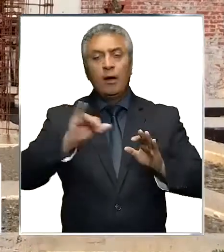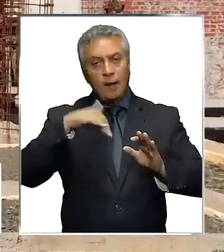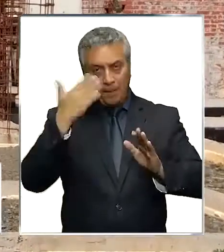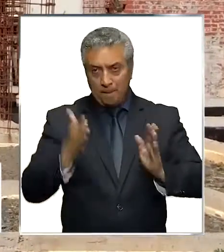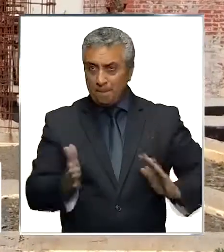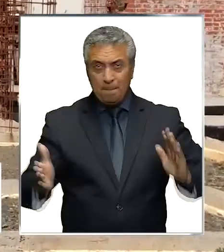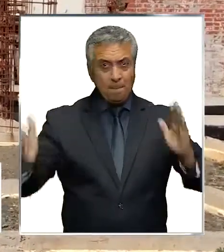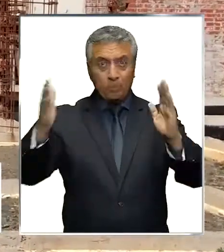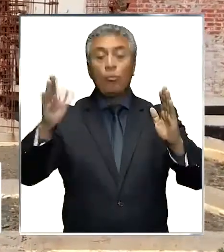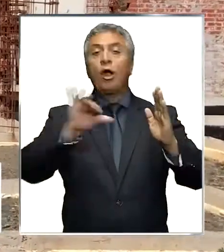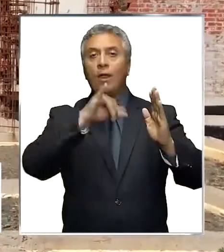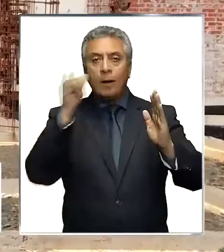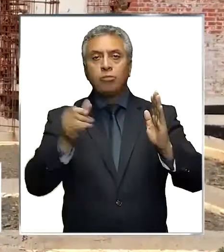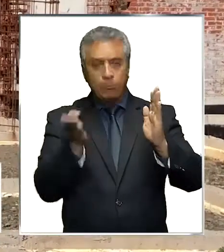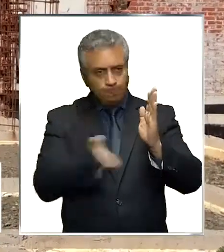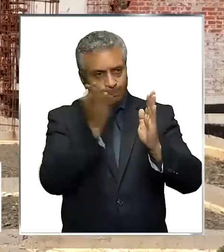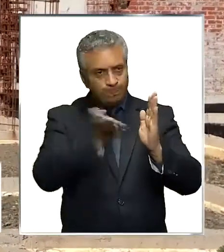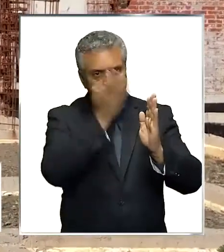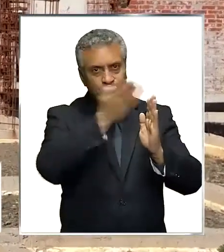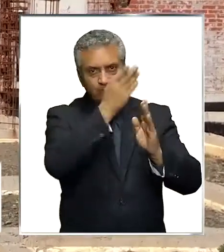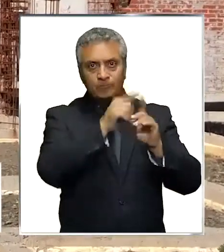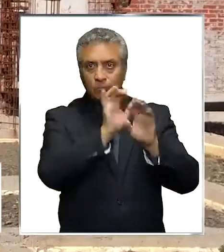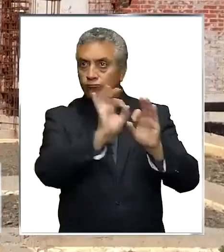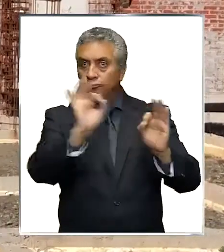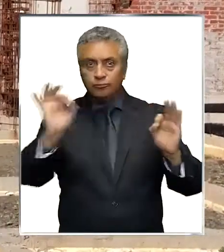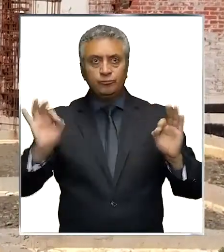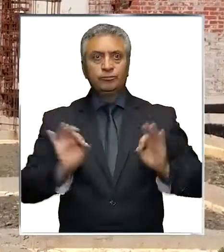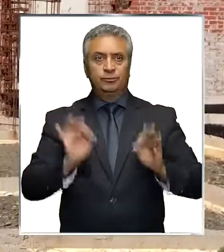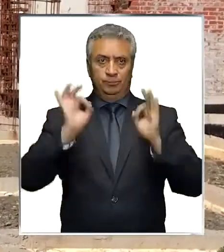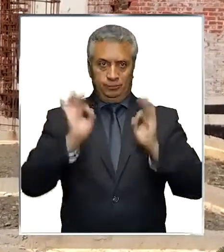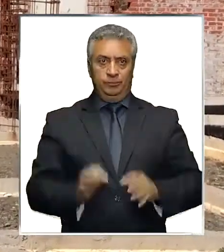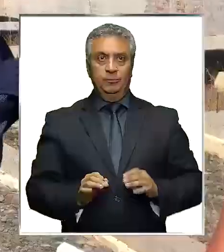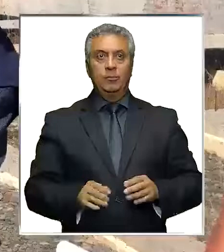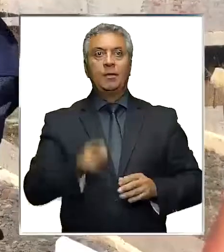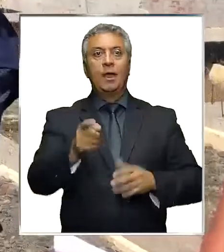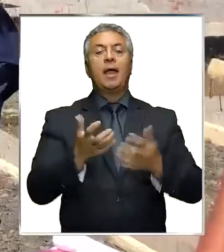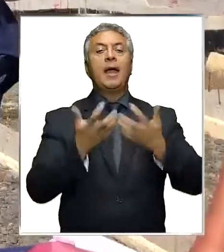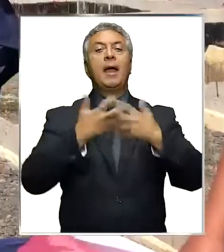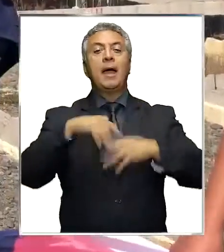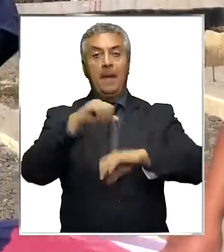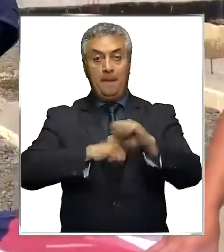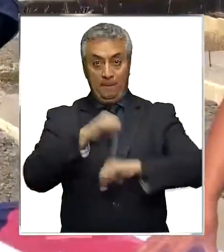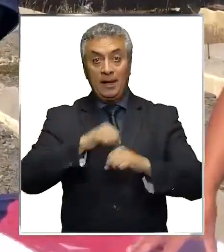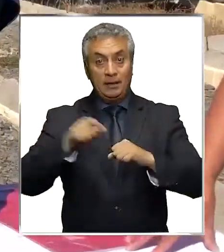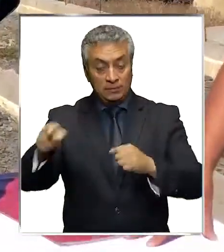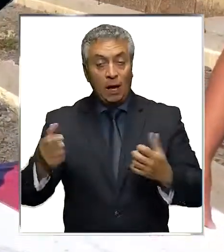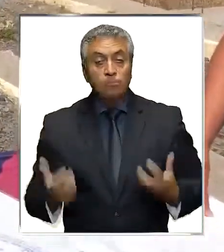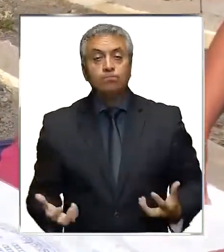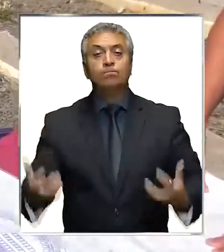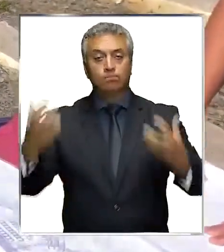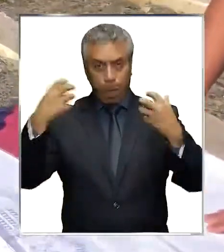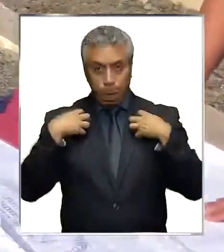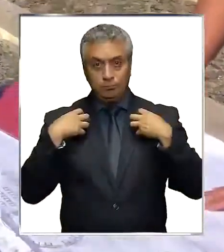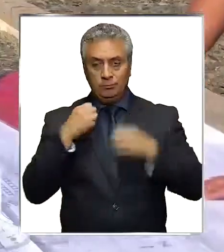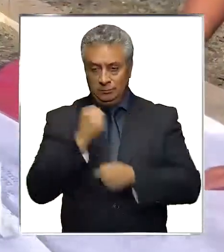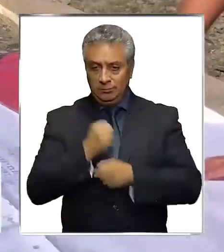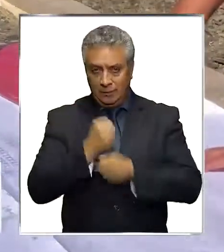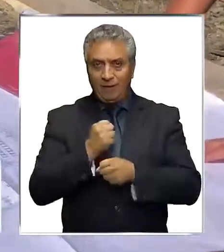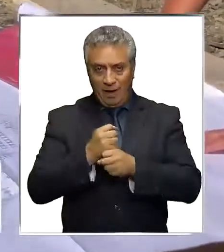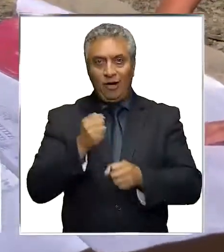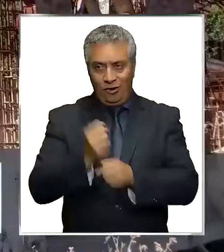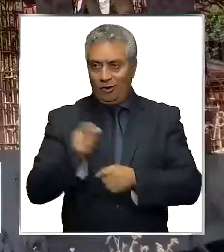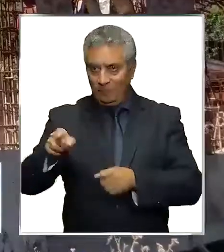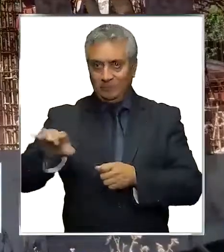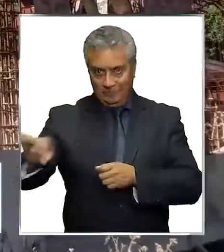proceso de terminación y las instalaciones del proyecto. La empresa Cargo buscará generar beneficios en materia de